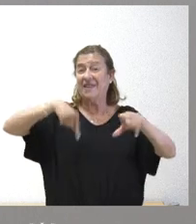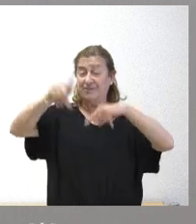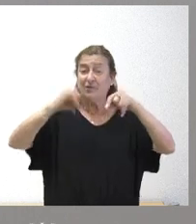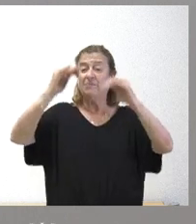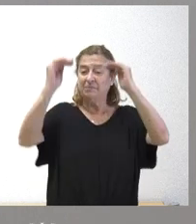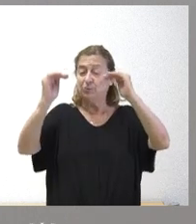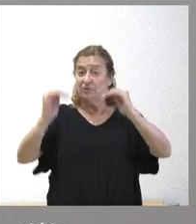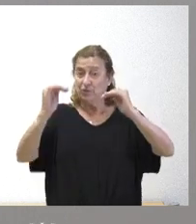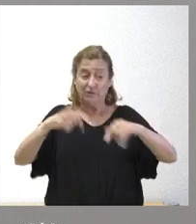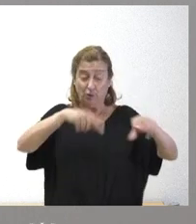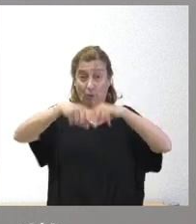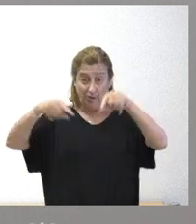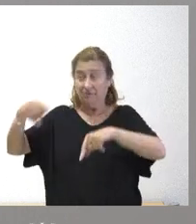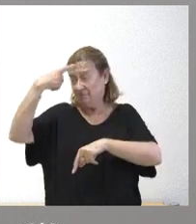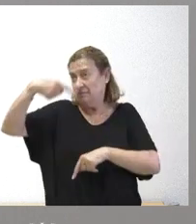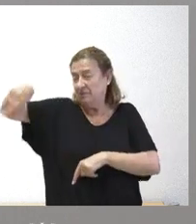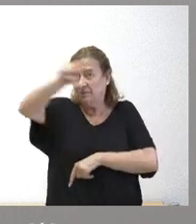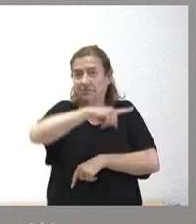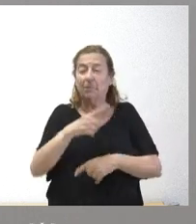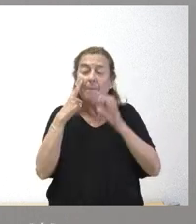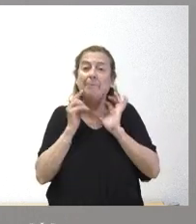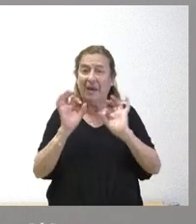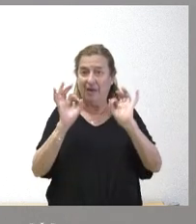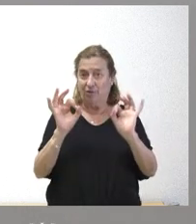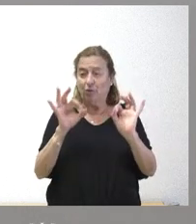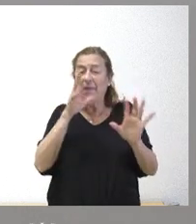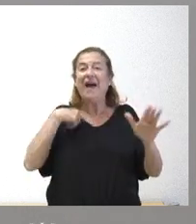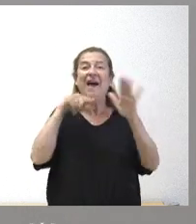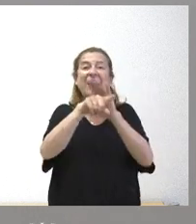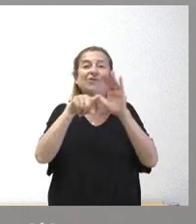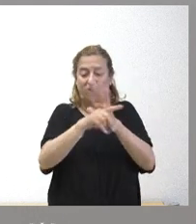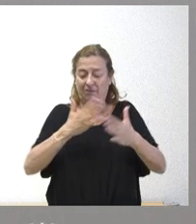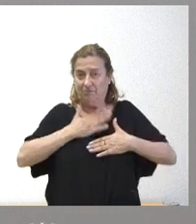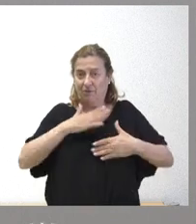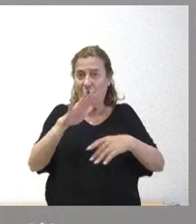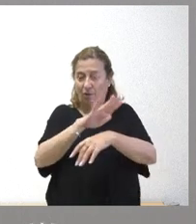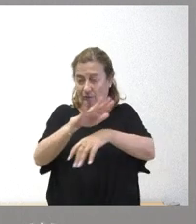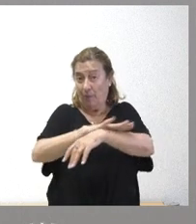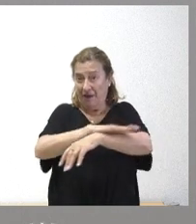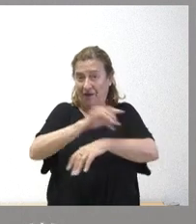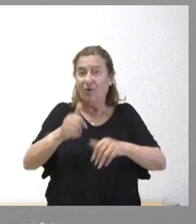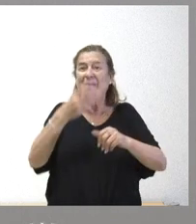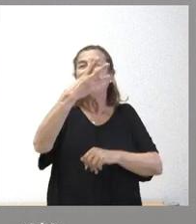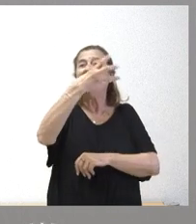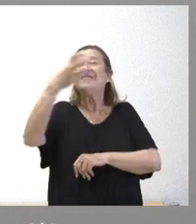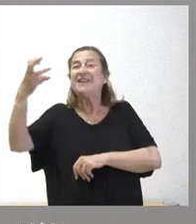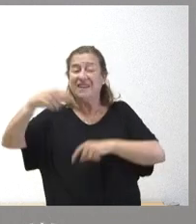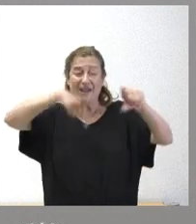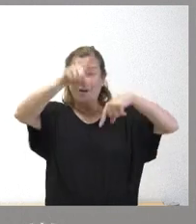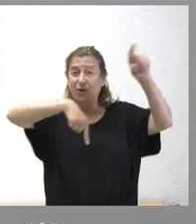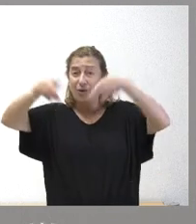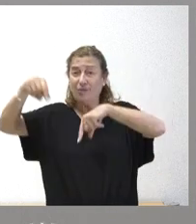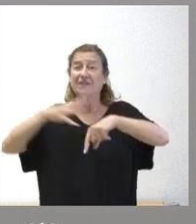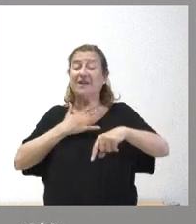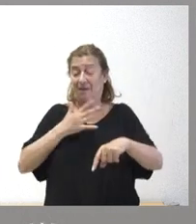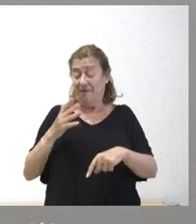que eso ponía en riesgo en lo que corresponde gestionar al Gobierno más de 300 rutas de transporte que existen en nuestra